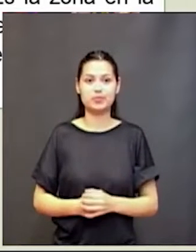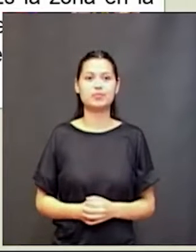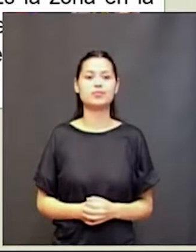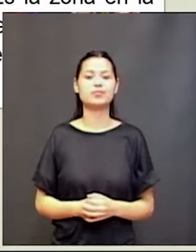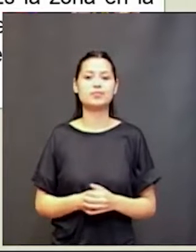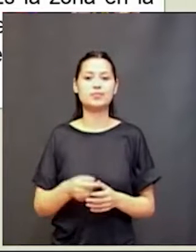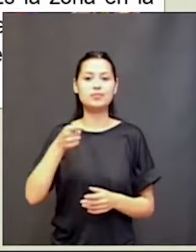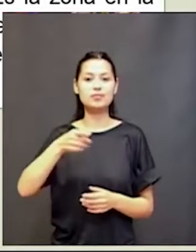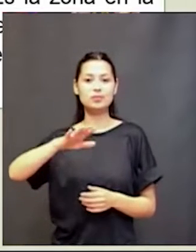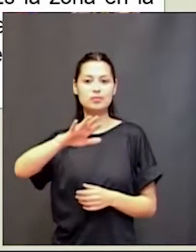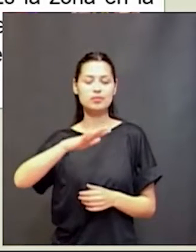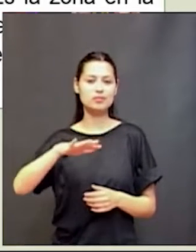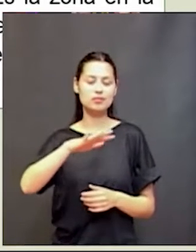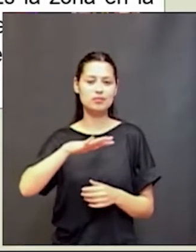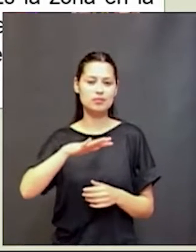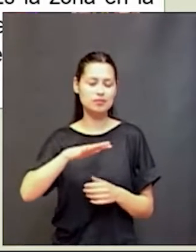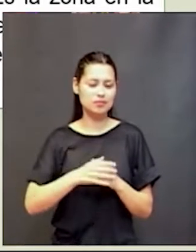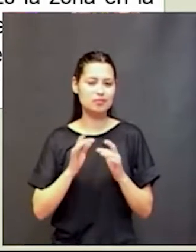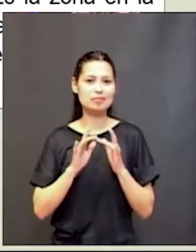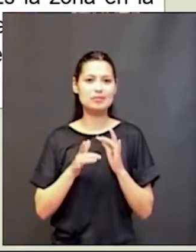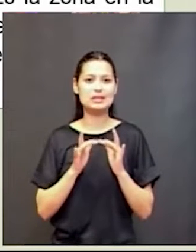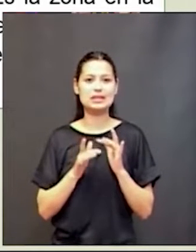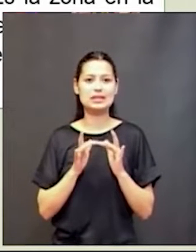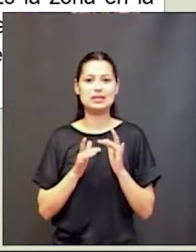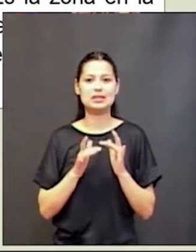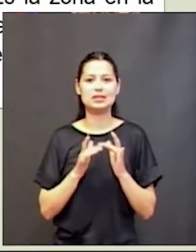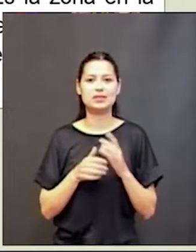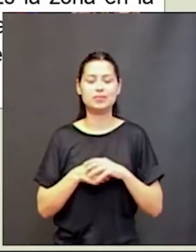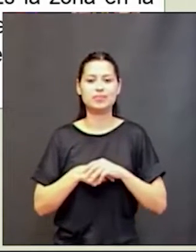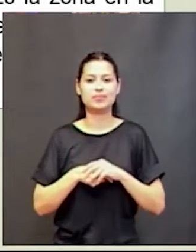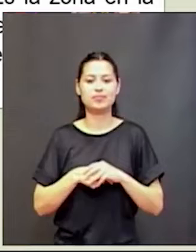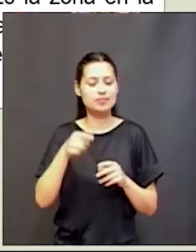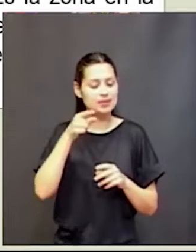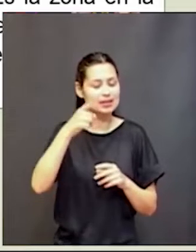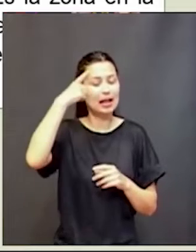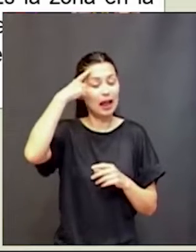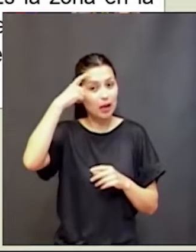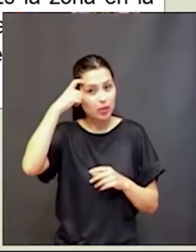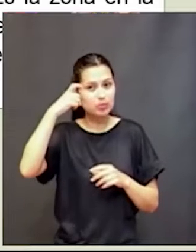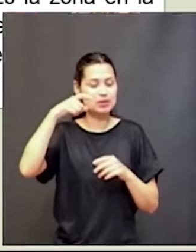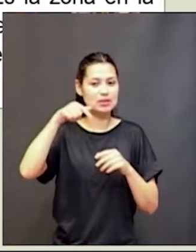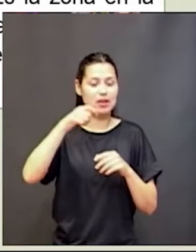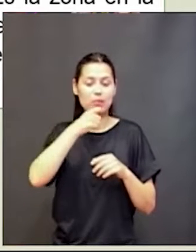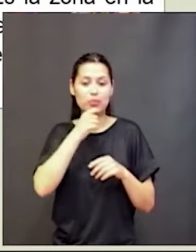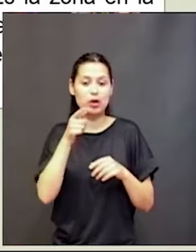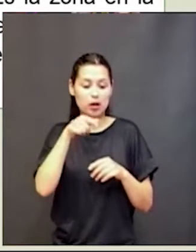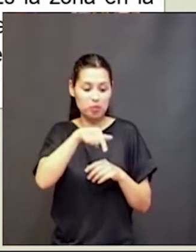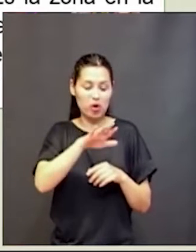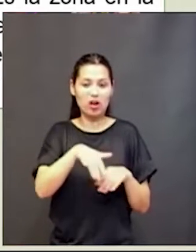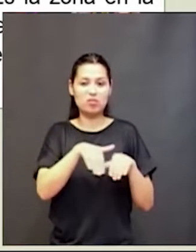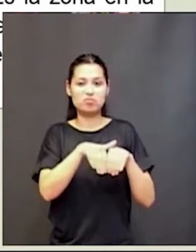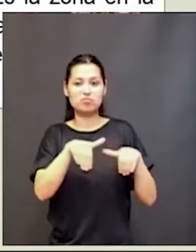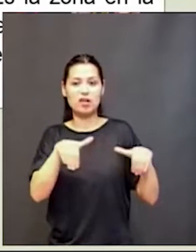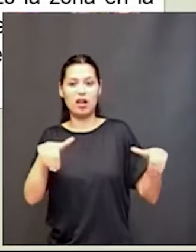quedamos solamente con lo que ya sabemos o lo que ya sabemos, el aprendizaje se obtura, se limita, el chico se aburre, se